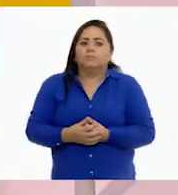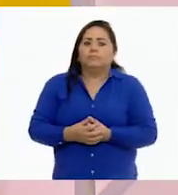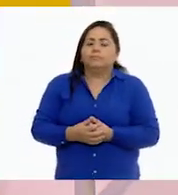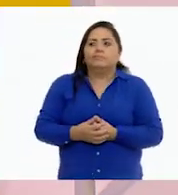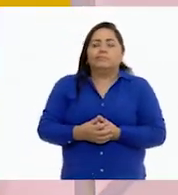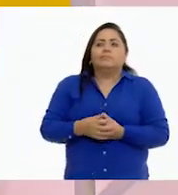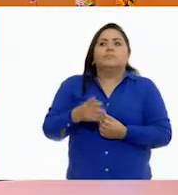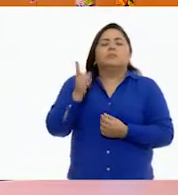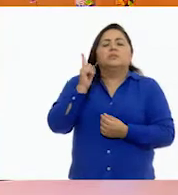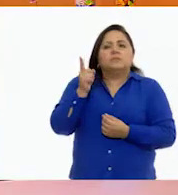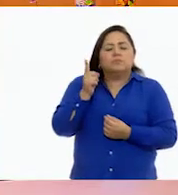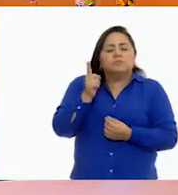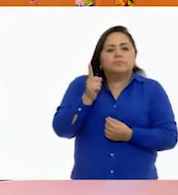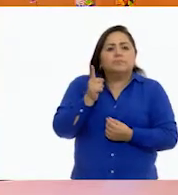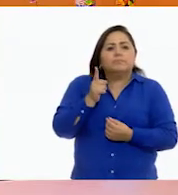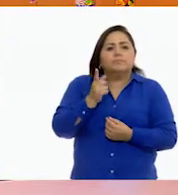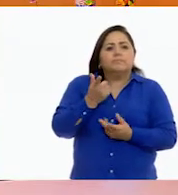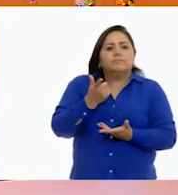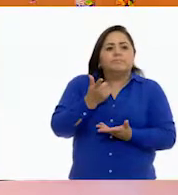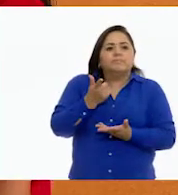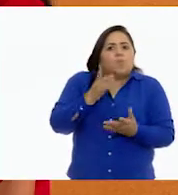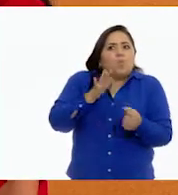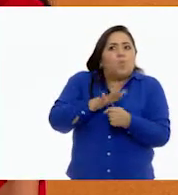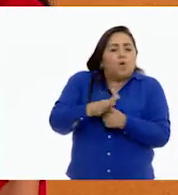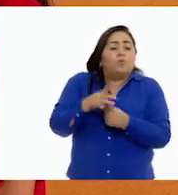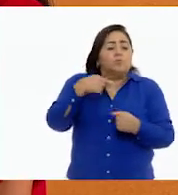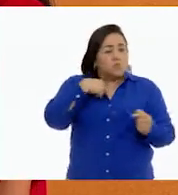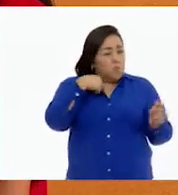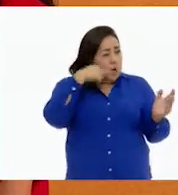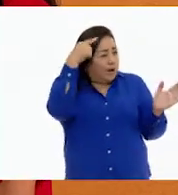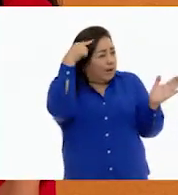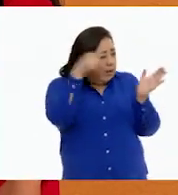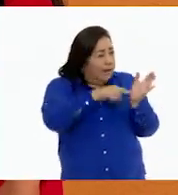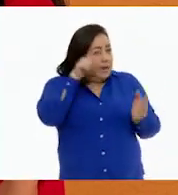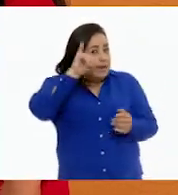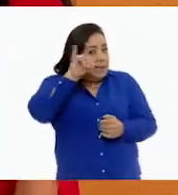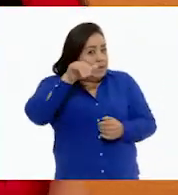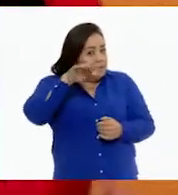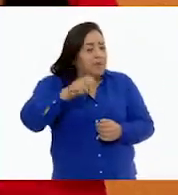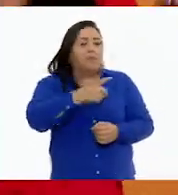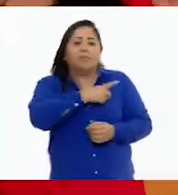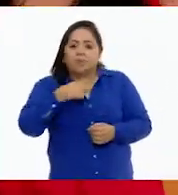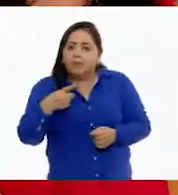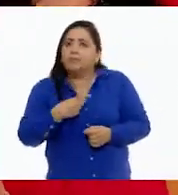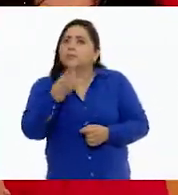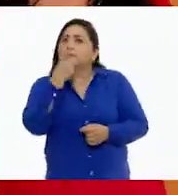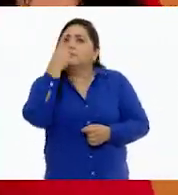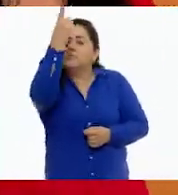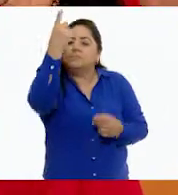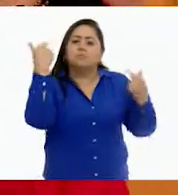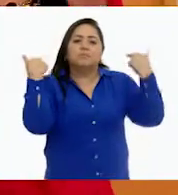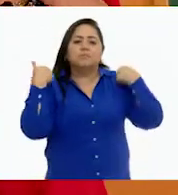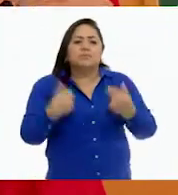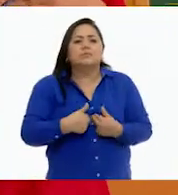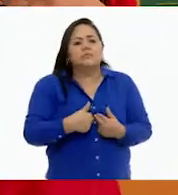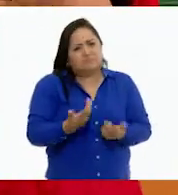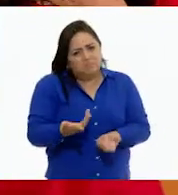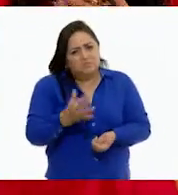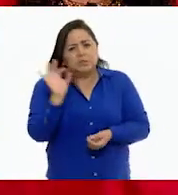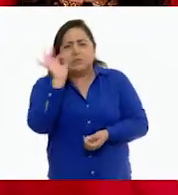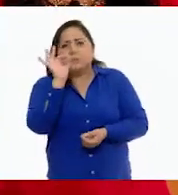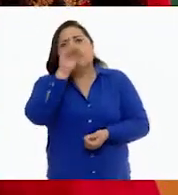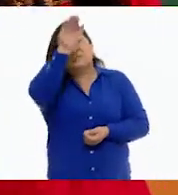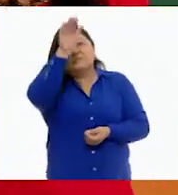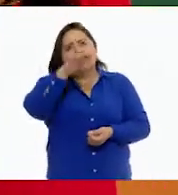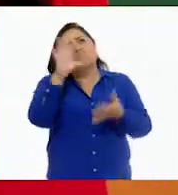Ah, entonces... Entonces, yo creo que Jaime debería de decirle a la maestra. Yo creo que si le